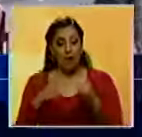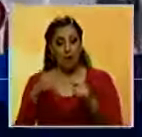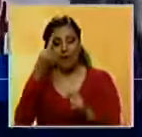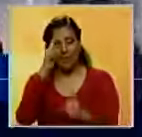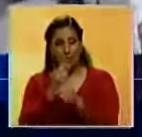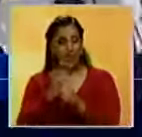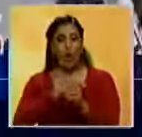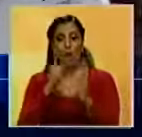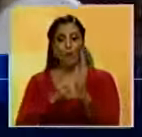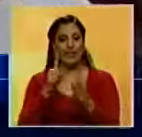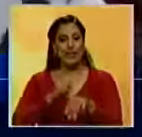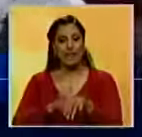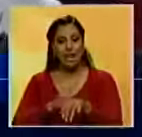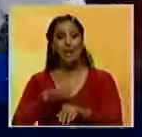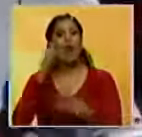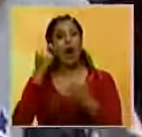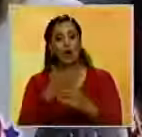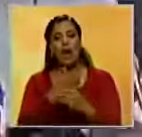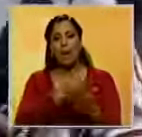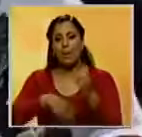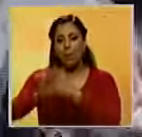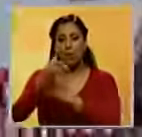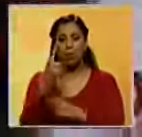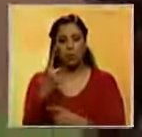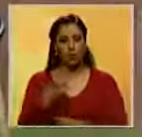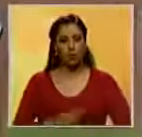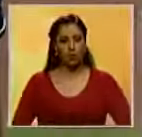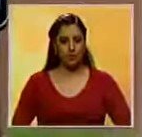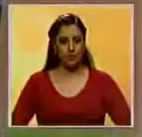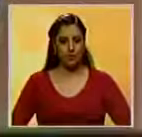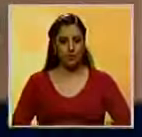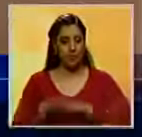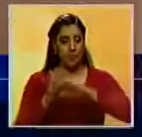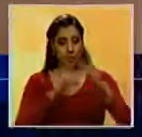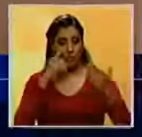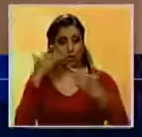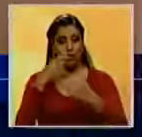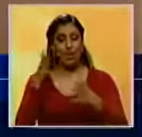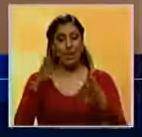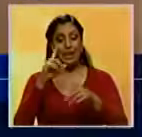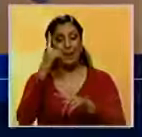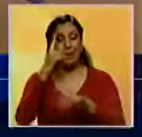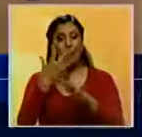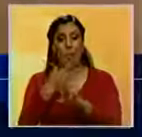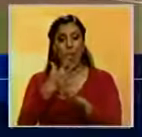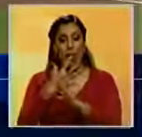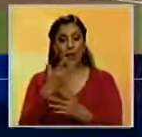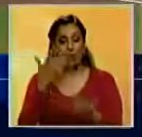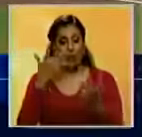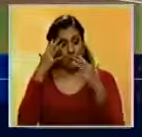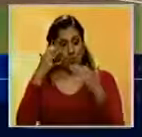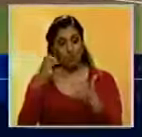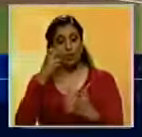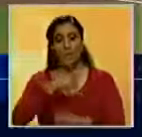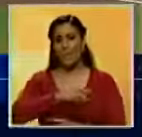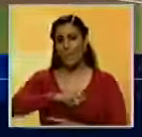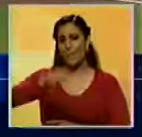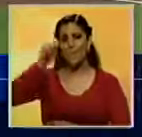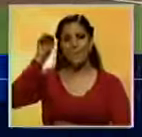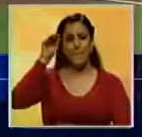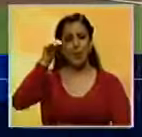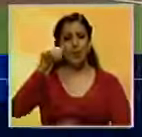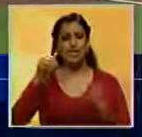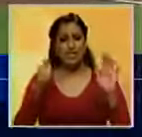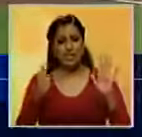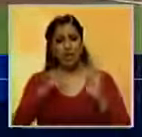trabajó un inning completo, le dieron un imparable y abanicó a uno. Y Junior Guerra ganó su primer juego en las Grandes Ligas. El criollo lanzó 6 capítulos